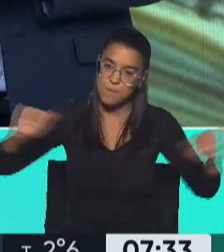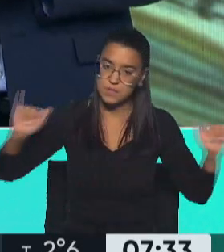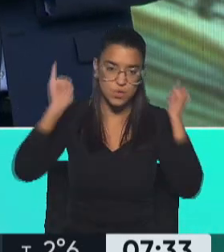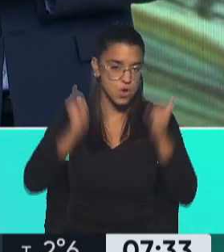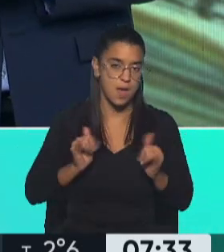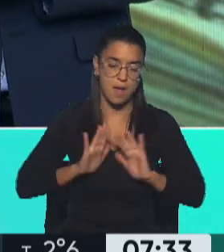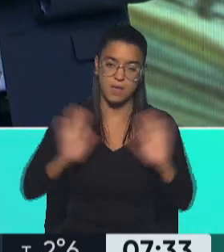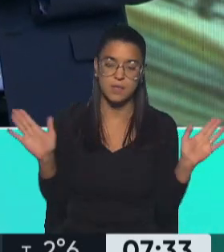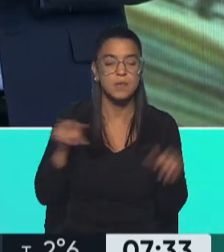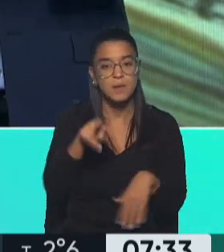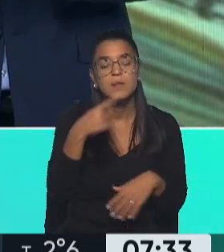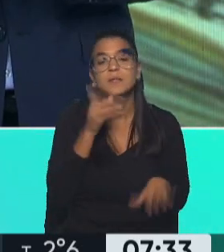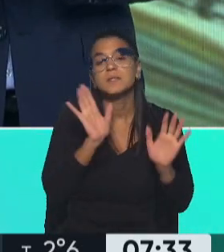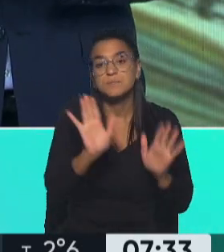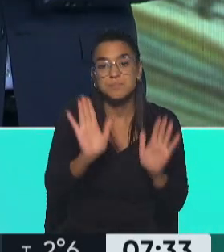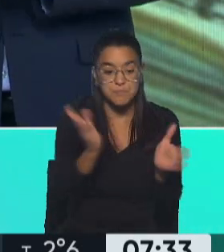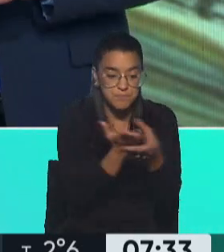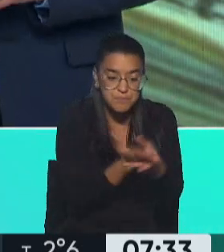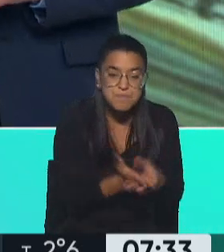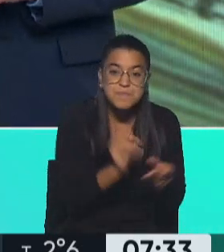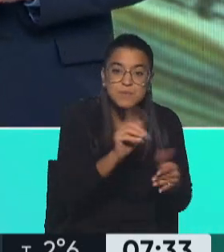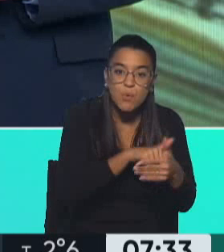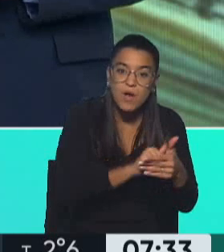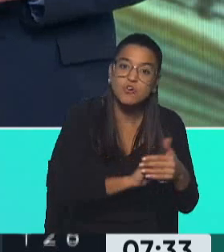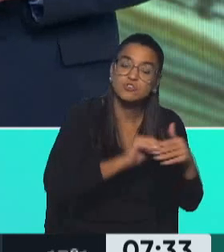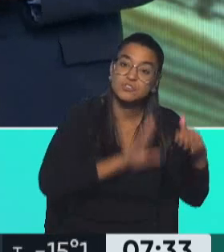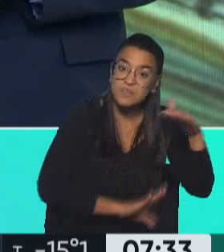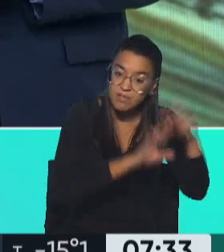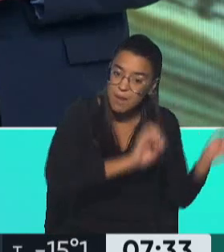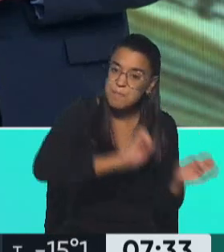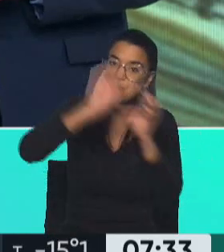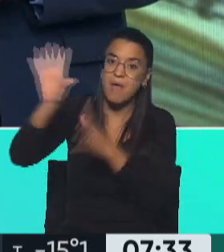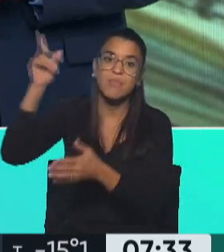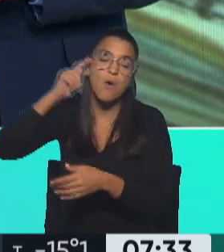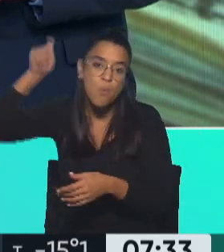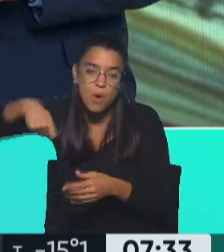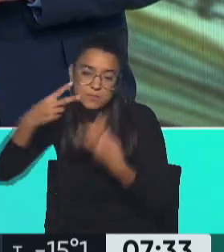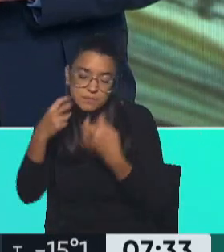información que está contenida en eso que le envió el Banco Central para el análisis de la jueza. Muchas gracias, Néstor. Néstor.